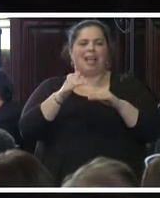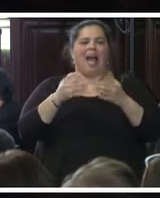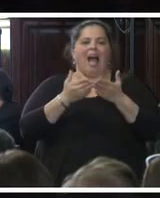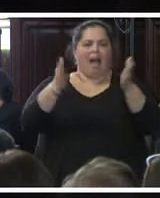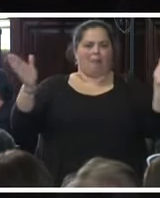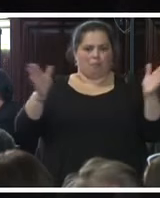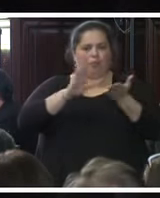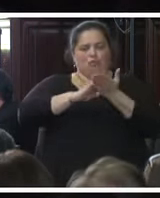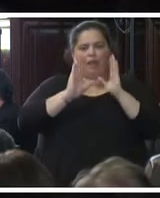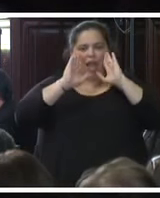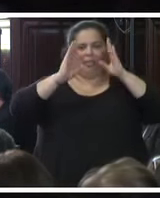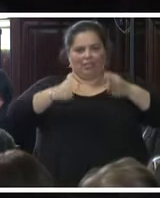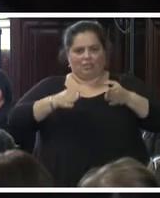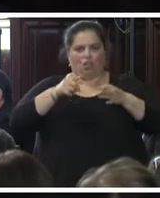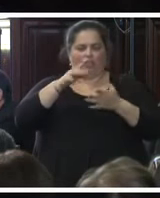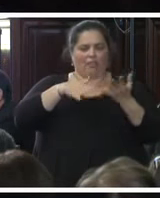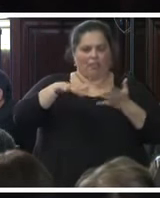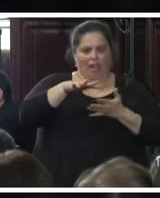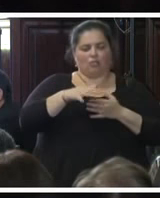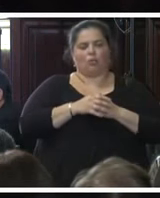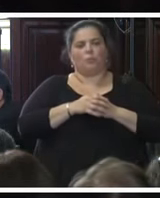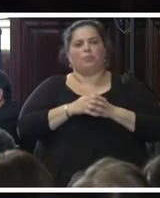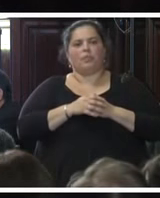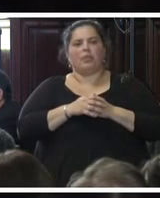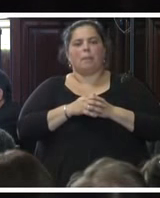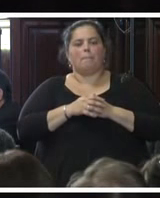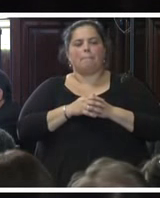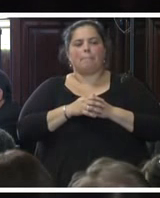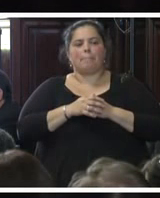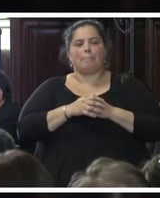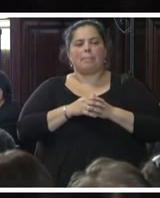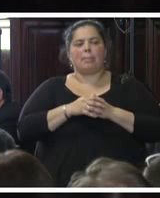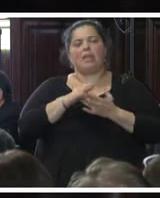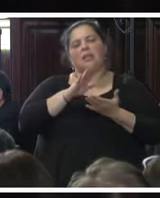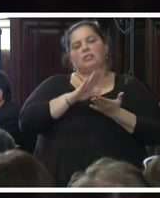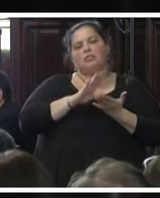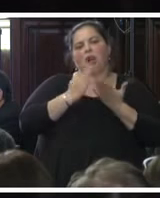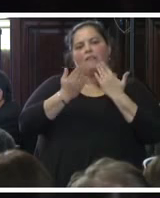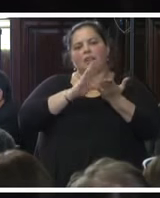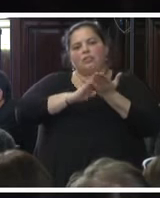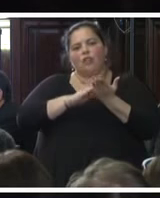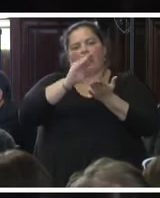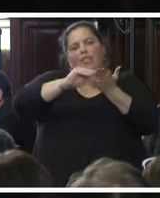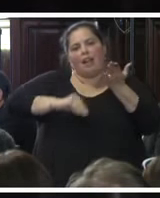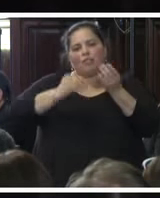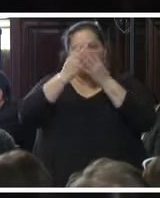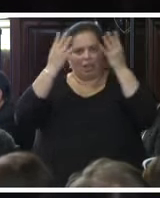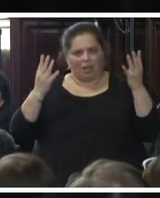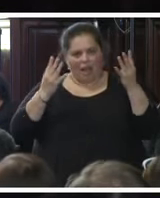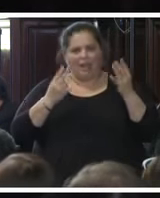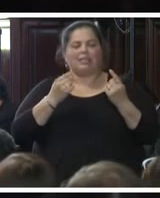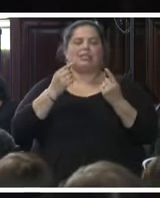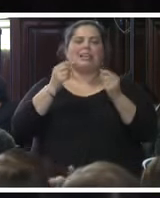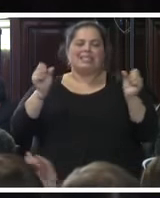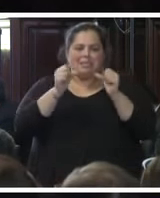atención del caso. Solo referiré, en cuanto a datos generales, que se sometió a investigación a un total